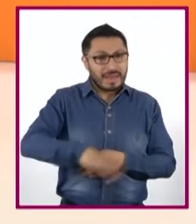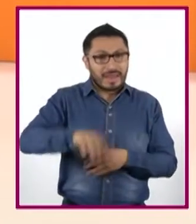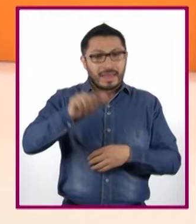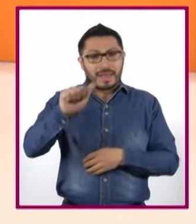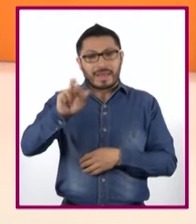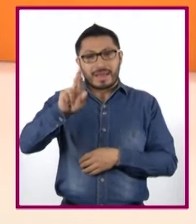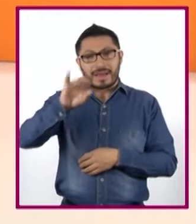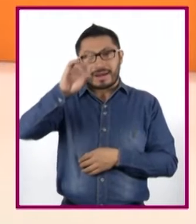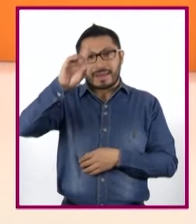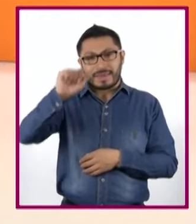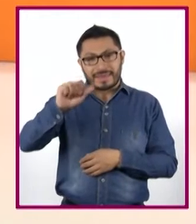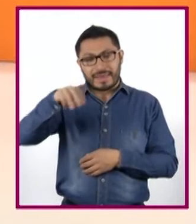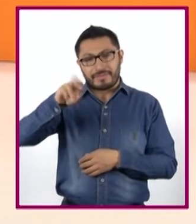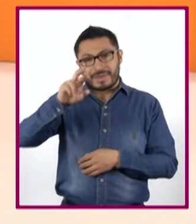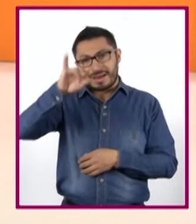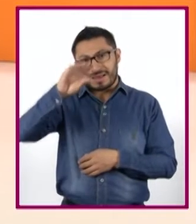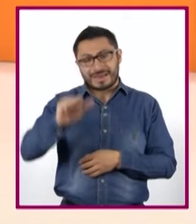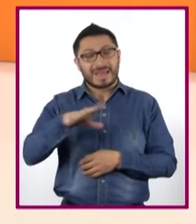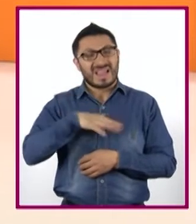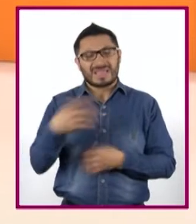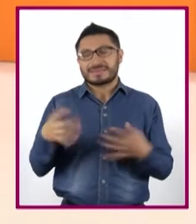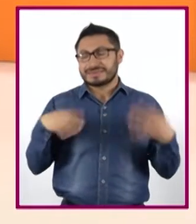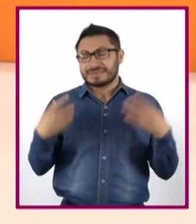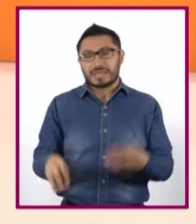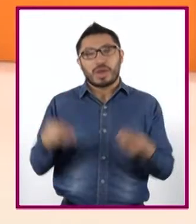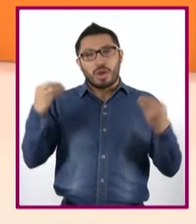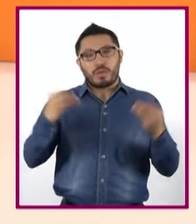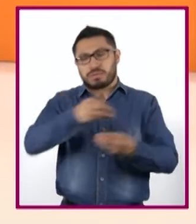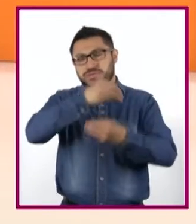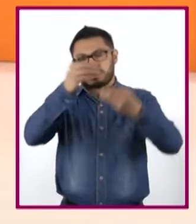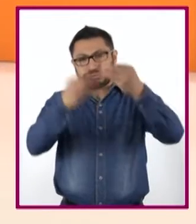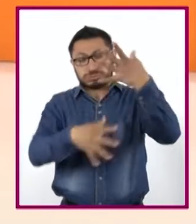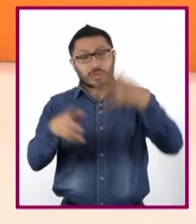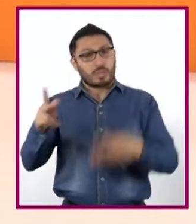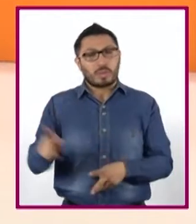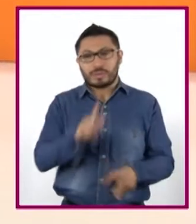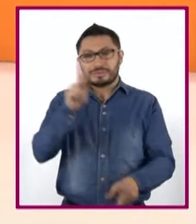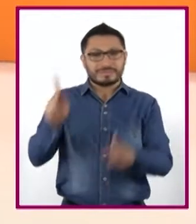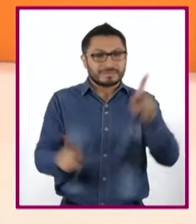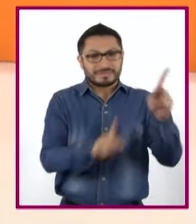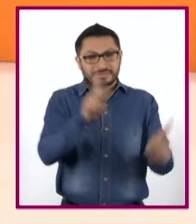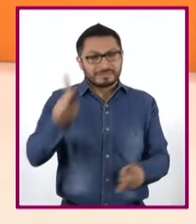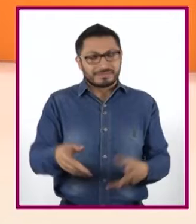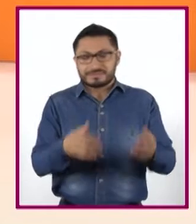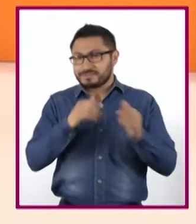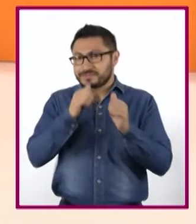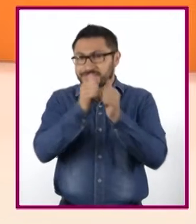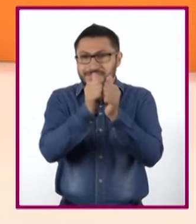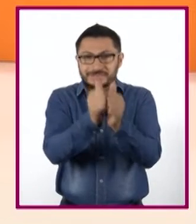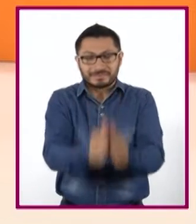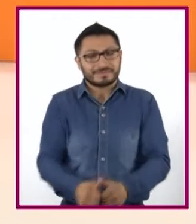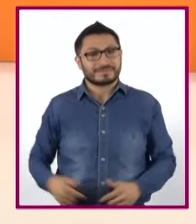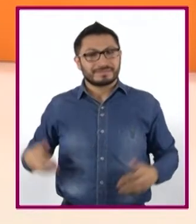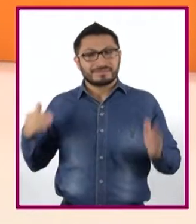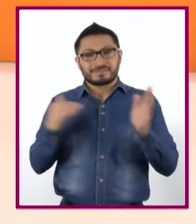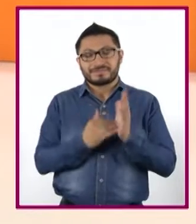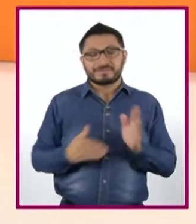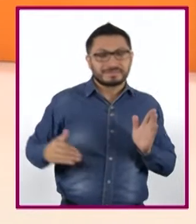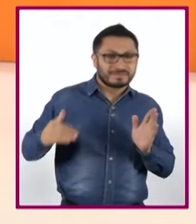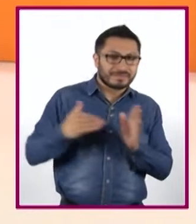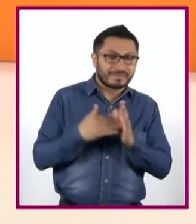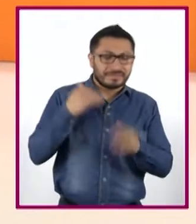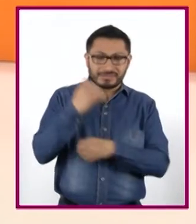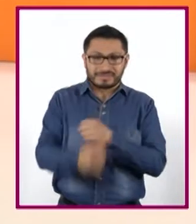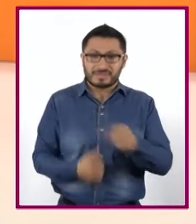Árida América, se desarrollaron una gran variedad de pueblos que permanecieron por miles de años viviendo